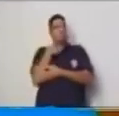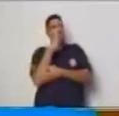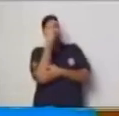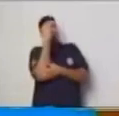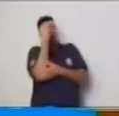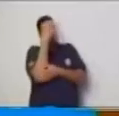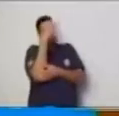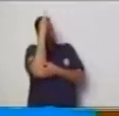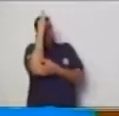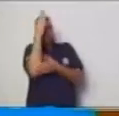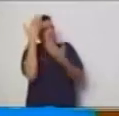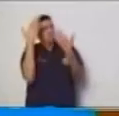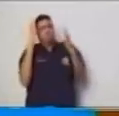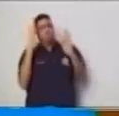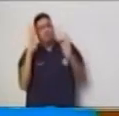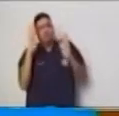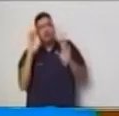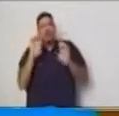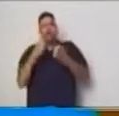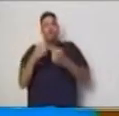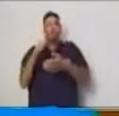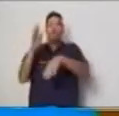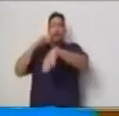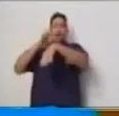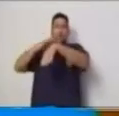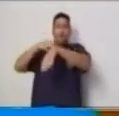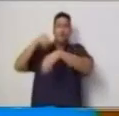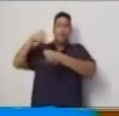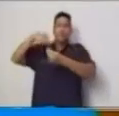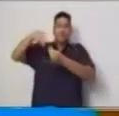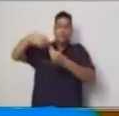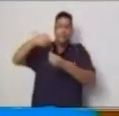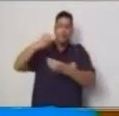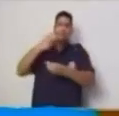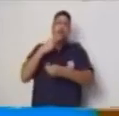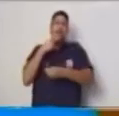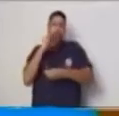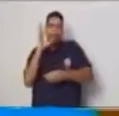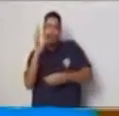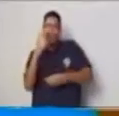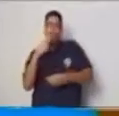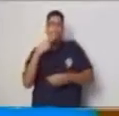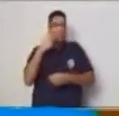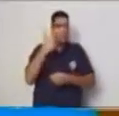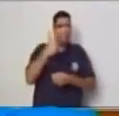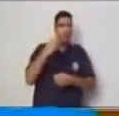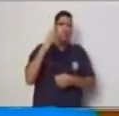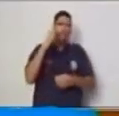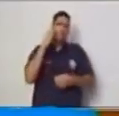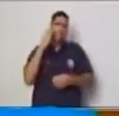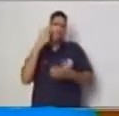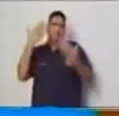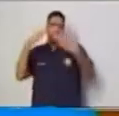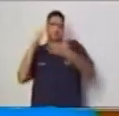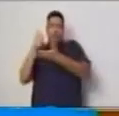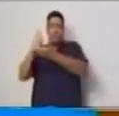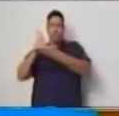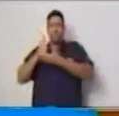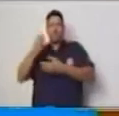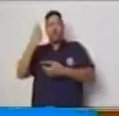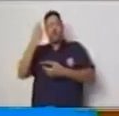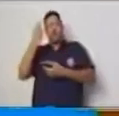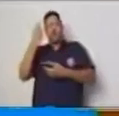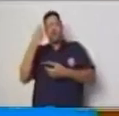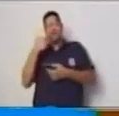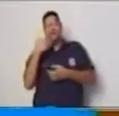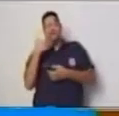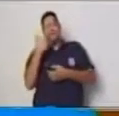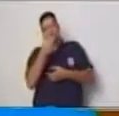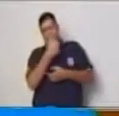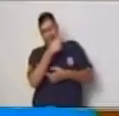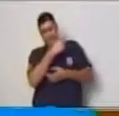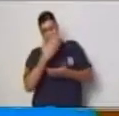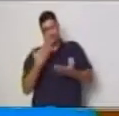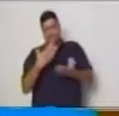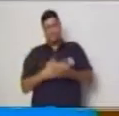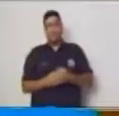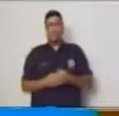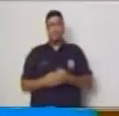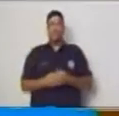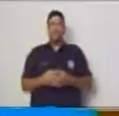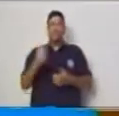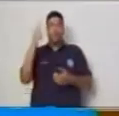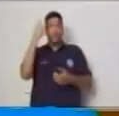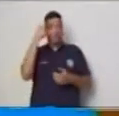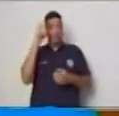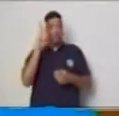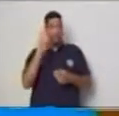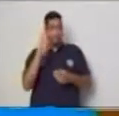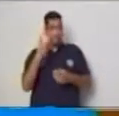analizar este enunciado. Lo vamos a leer nuevamente. Una compañía ofrece a sus